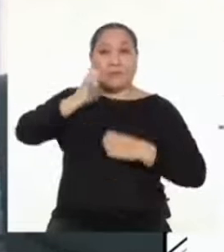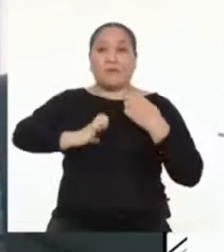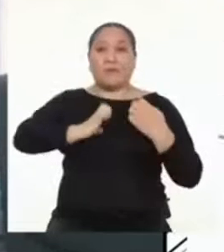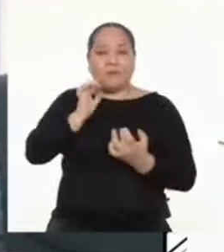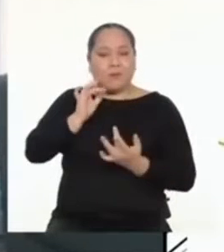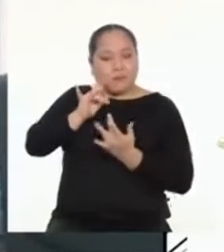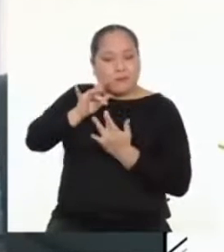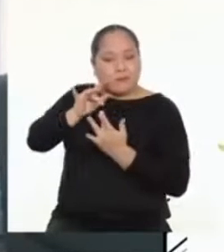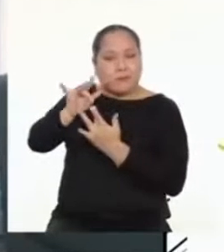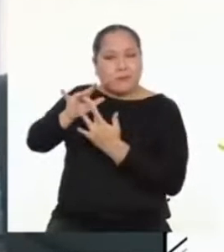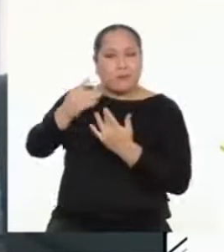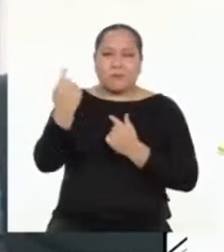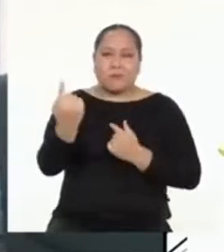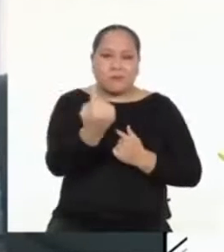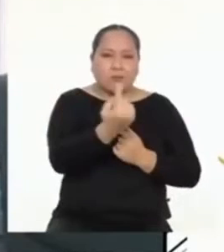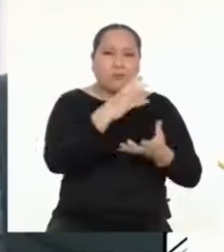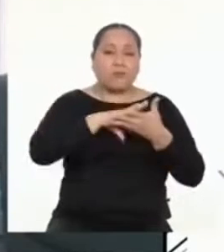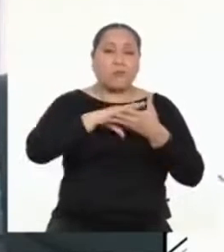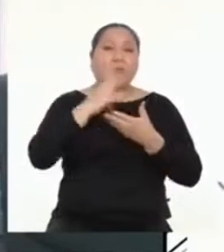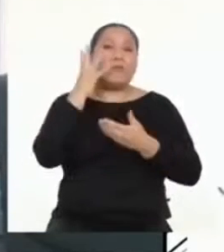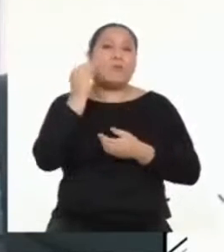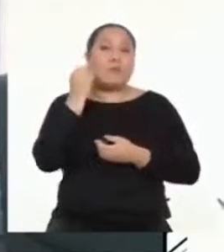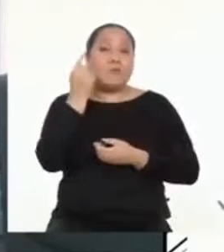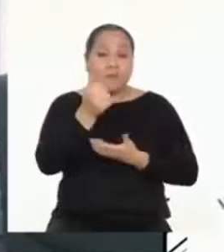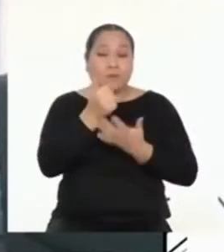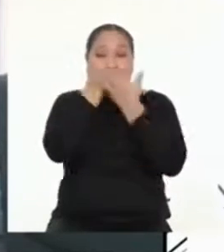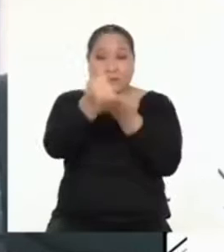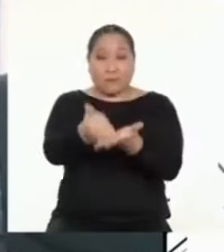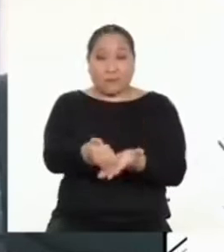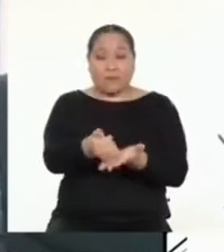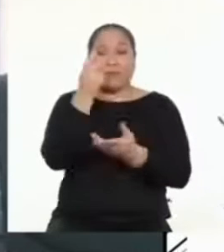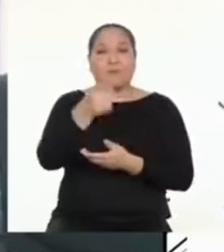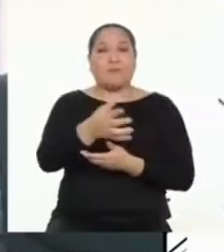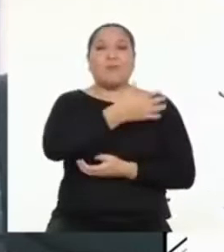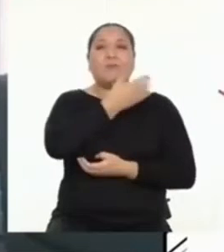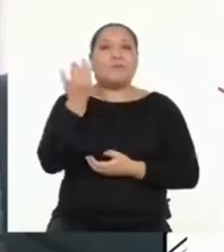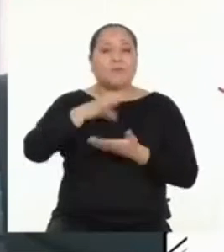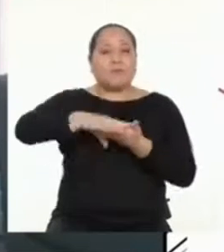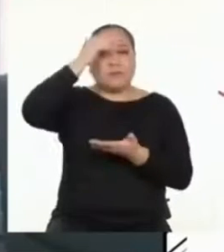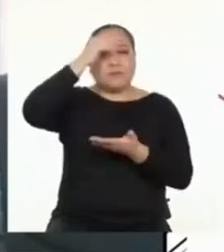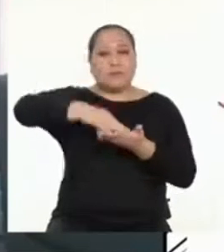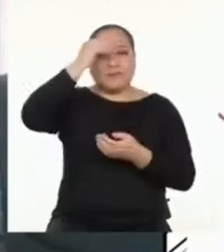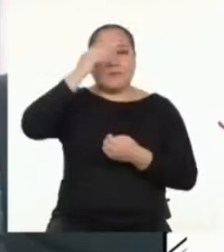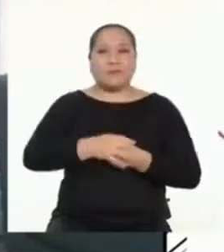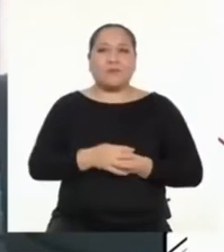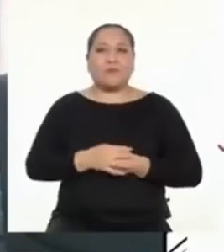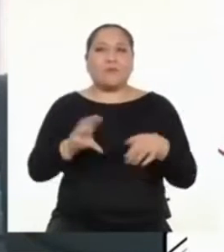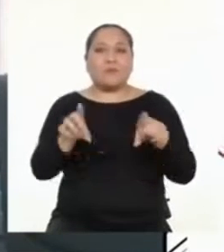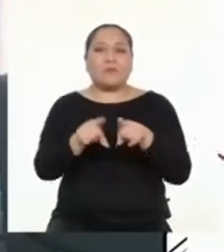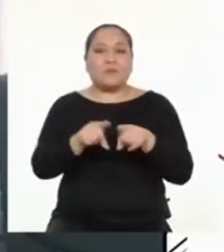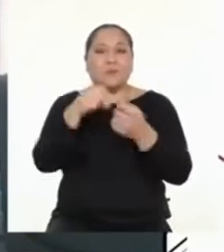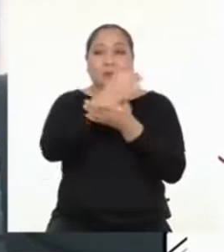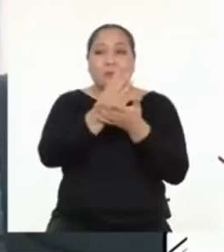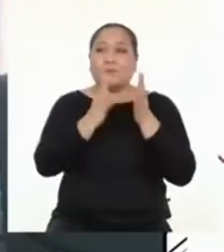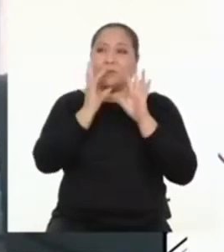conecta con todas estas experiencias que te pueden servir a ti para poder mejorar el aprendizaje y aspectos